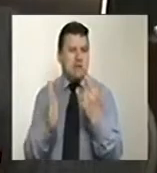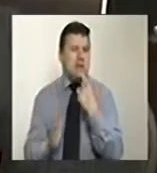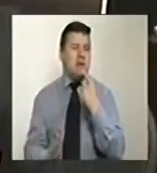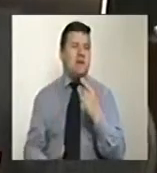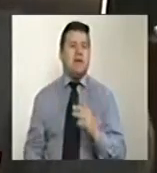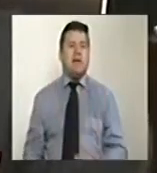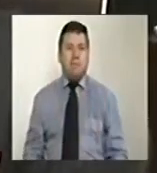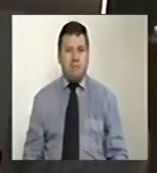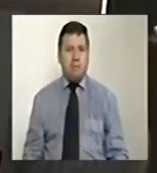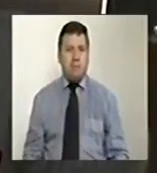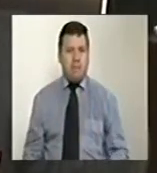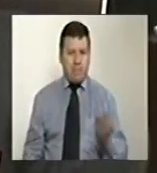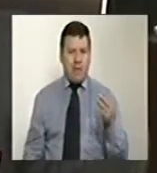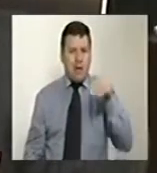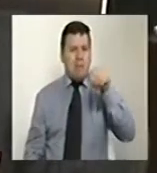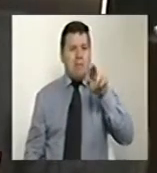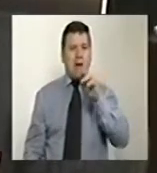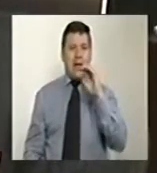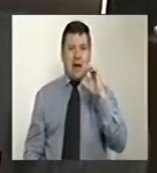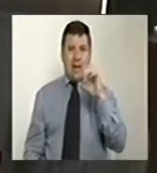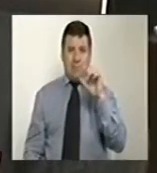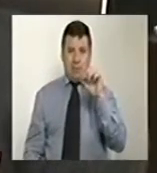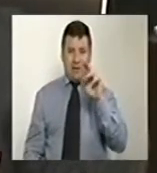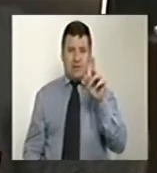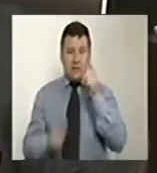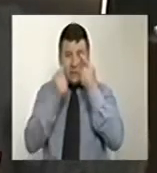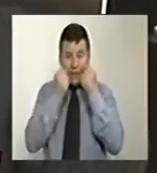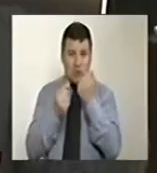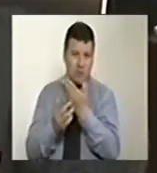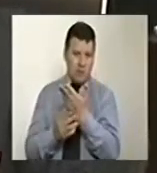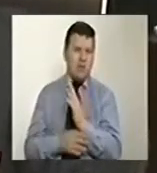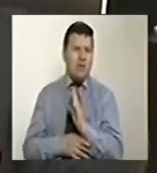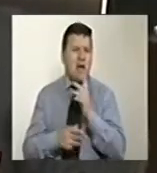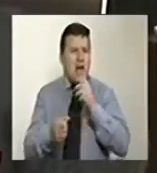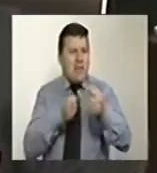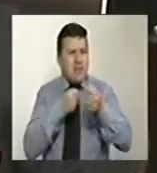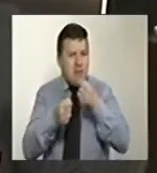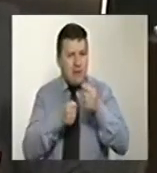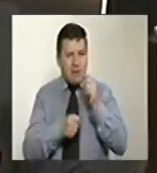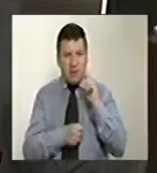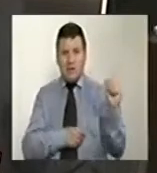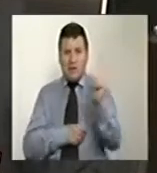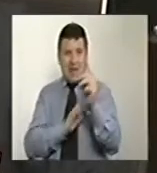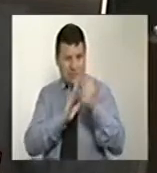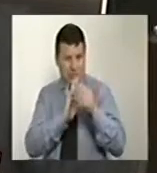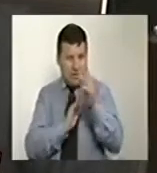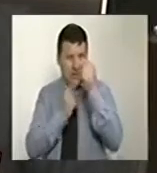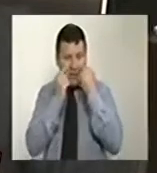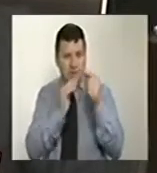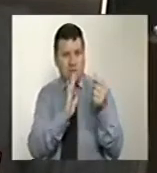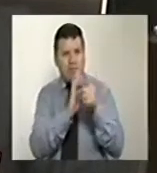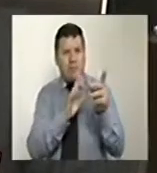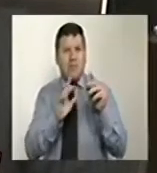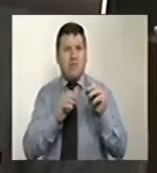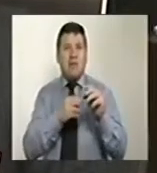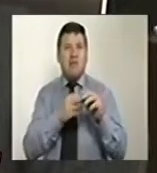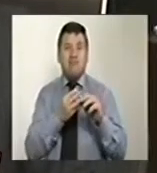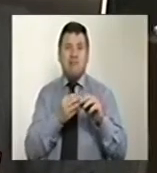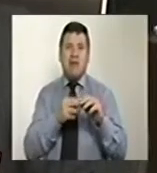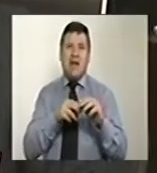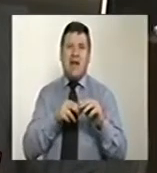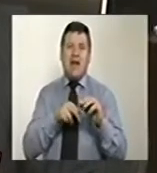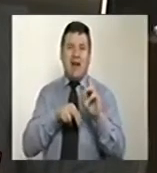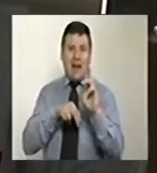Decía doña María Clemencia Rodríguez de Santos en una entrevista que le hiciera el canal RCN